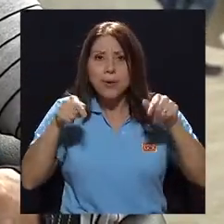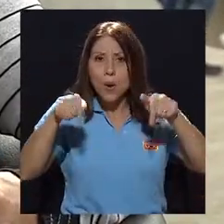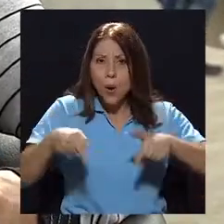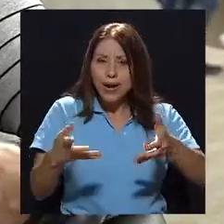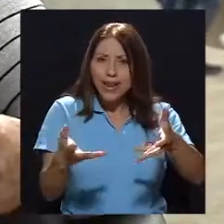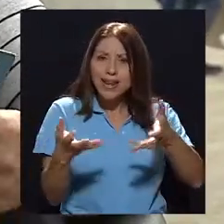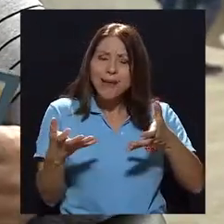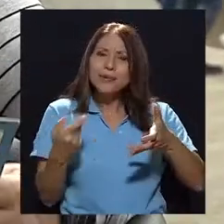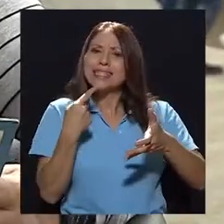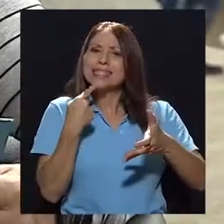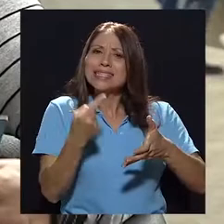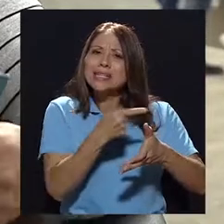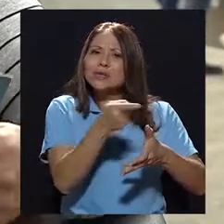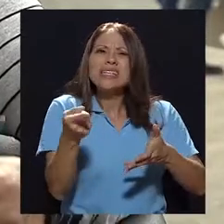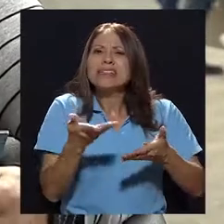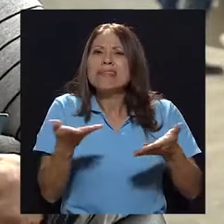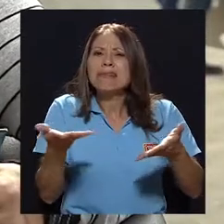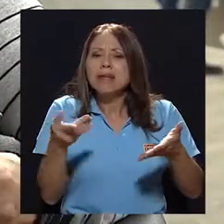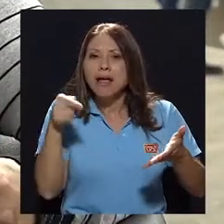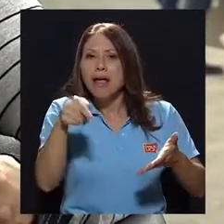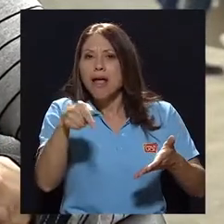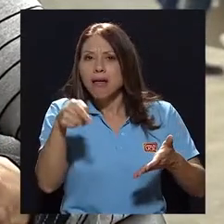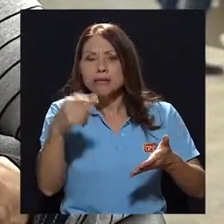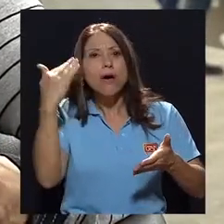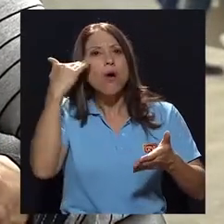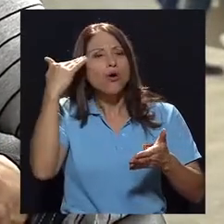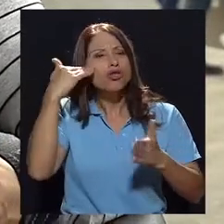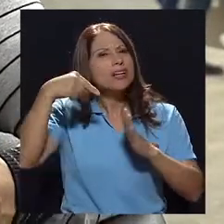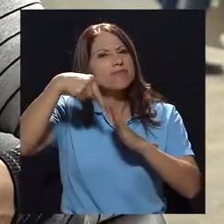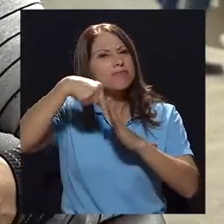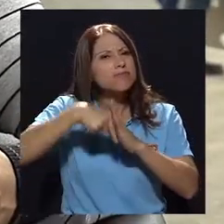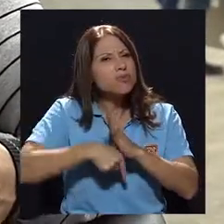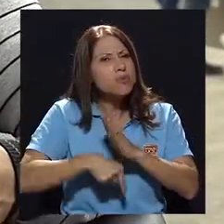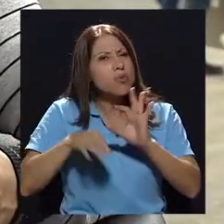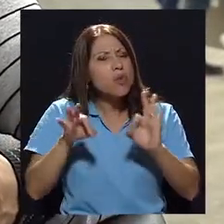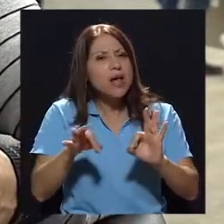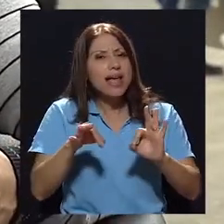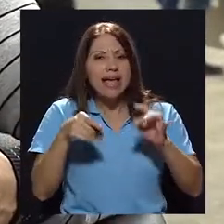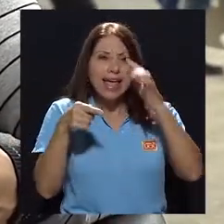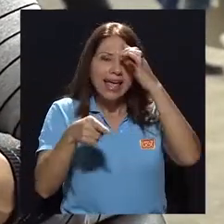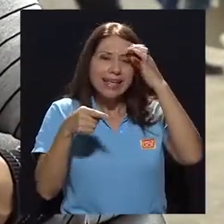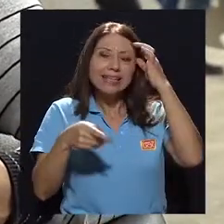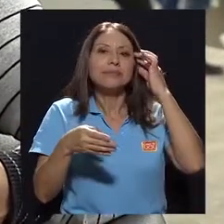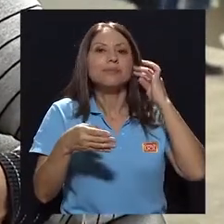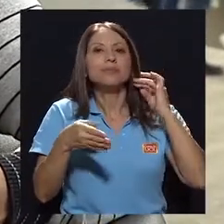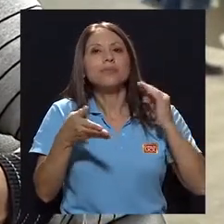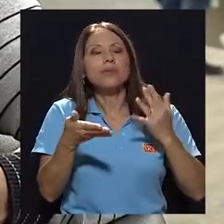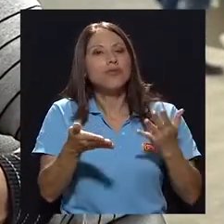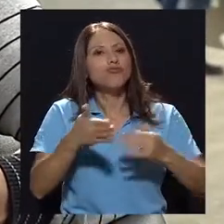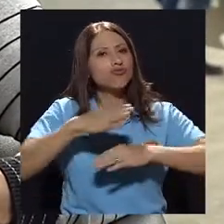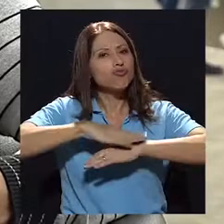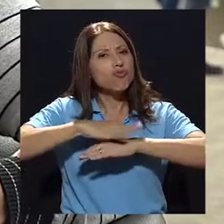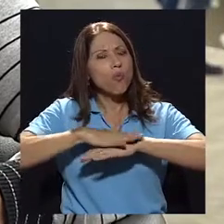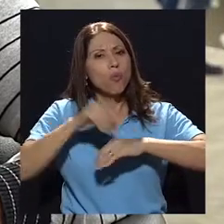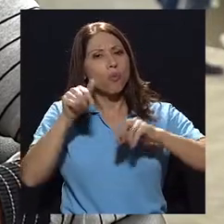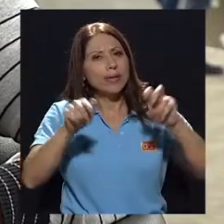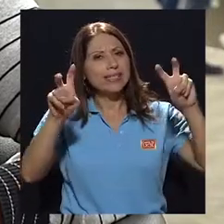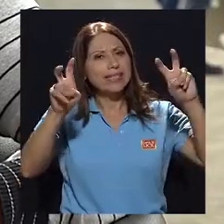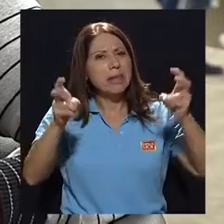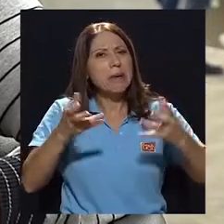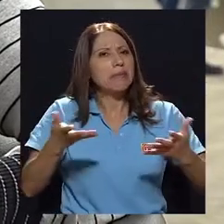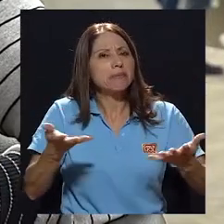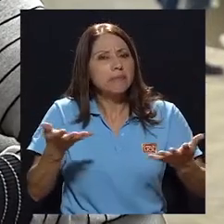con ustedes qué es y conocer a profundidad qué se torna respecto a